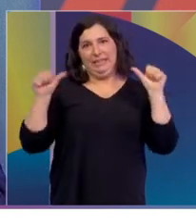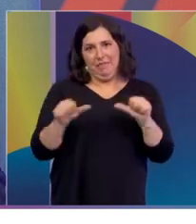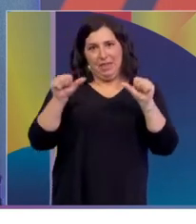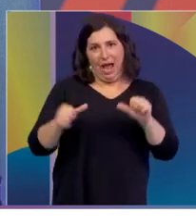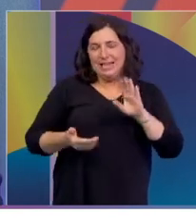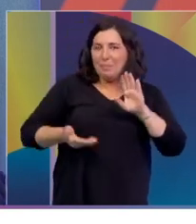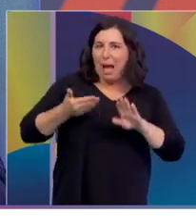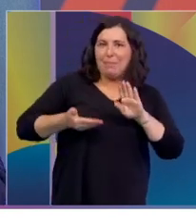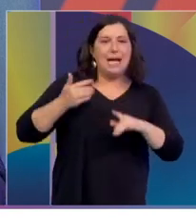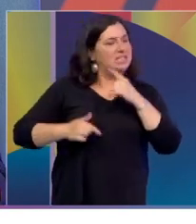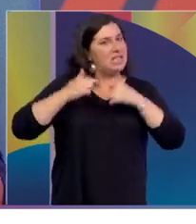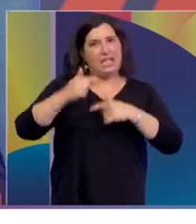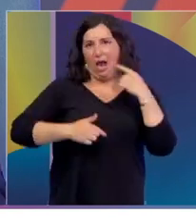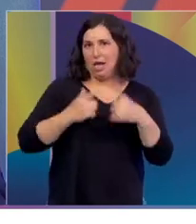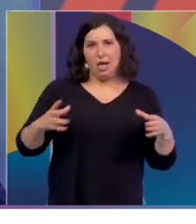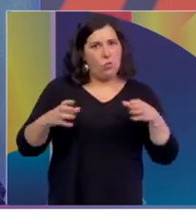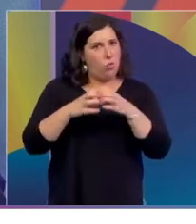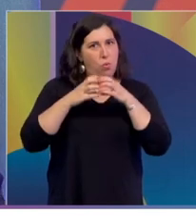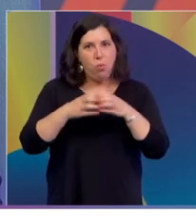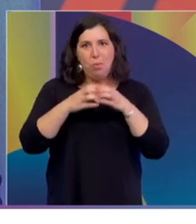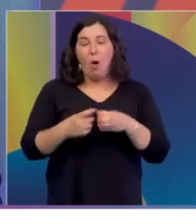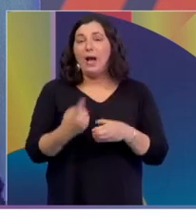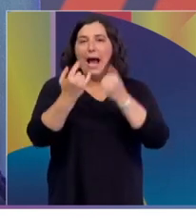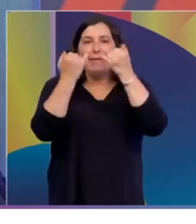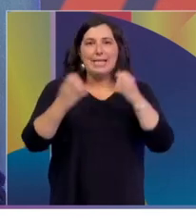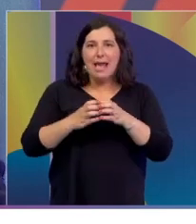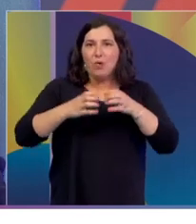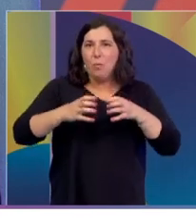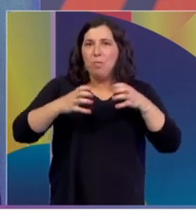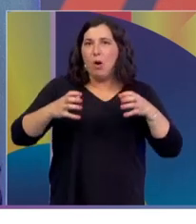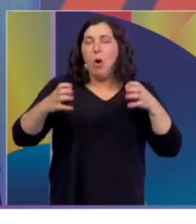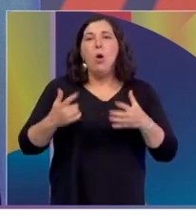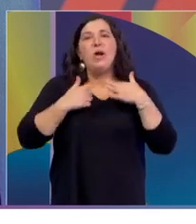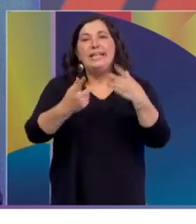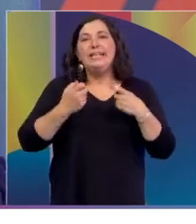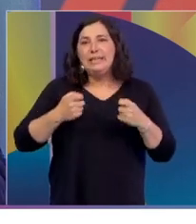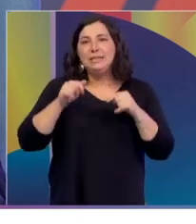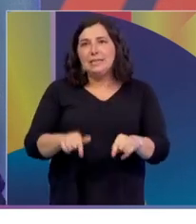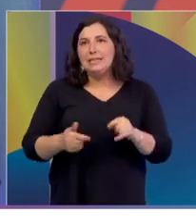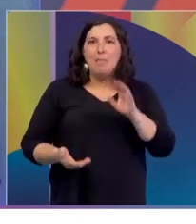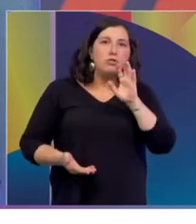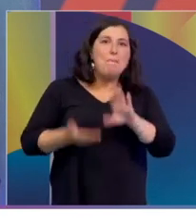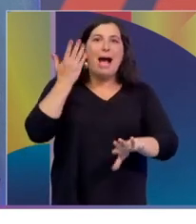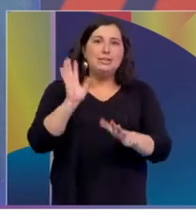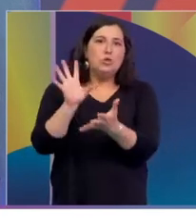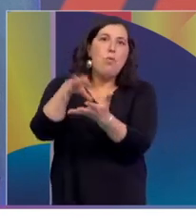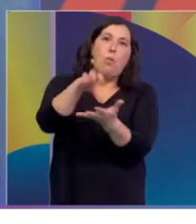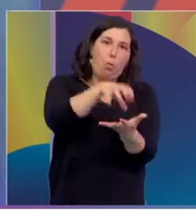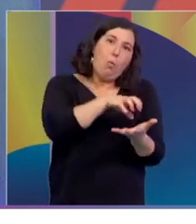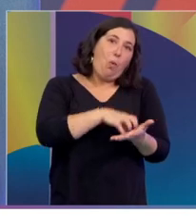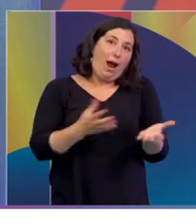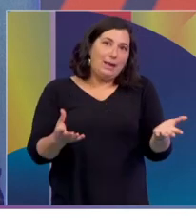seguir con el grupo. El grupo está creciendo día a día. Nosotros necesitamos más espacios de los que tenemos,